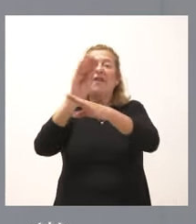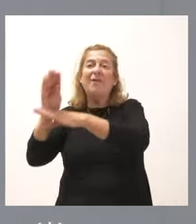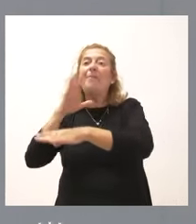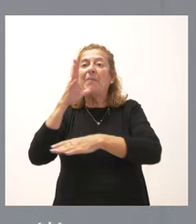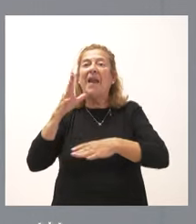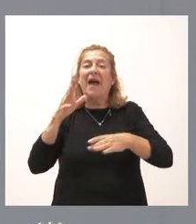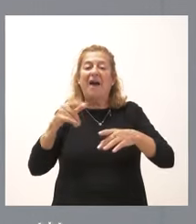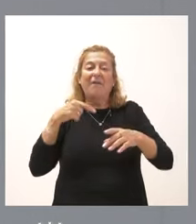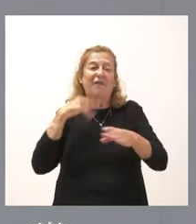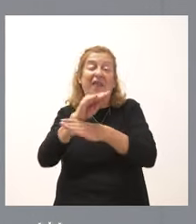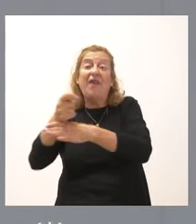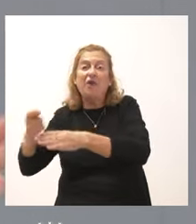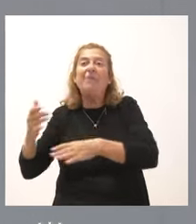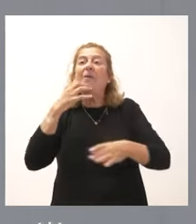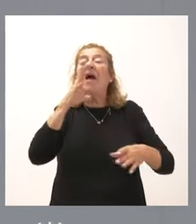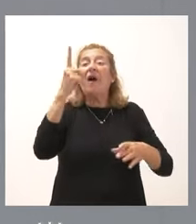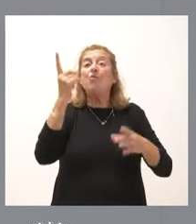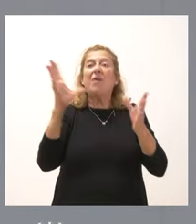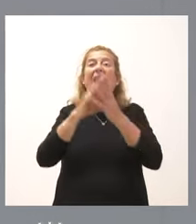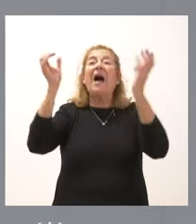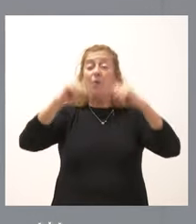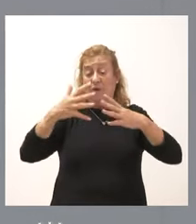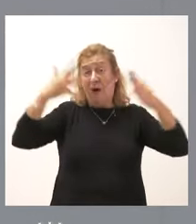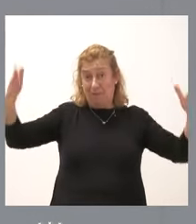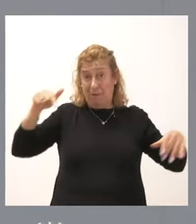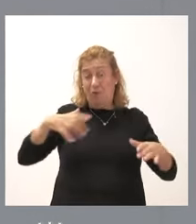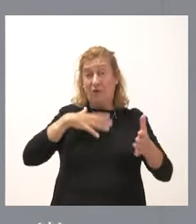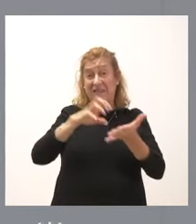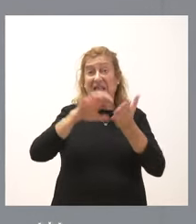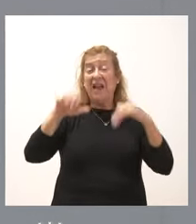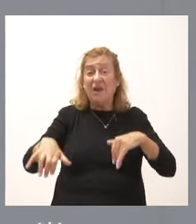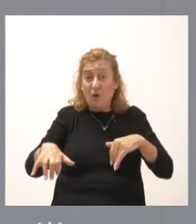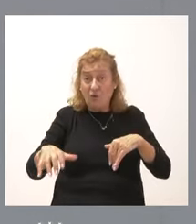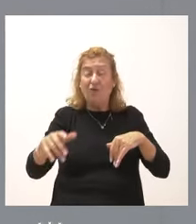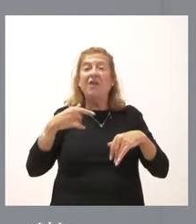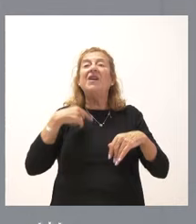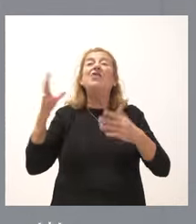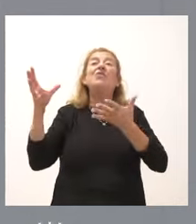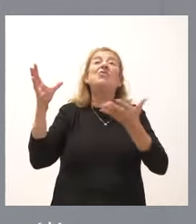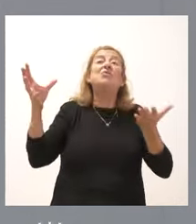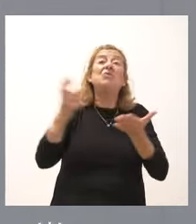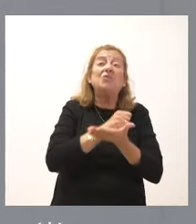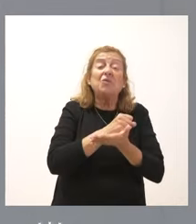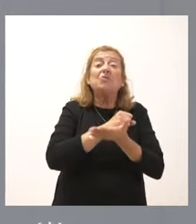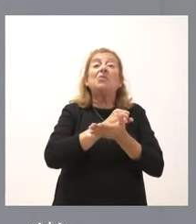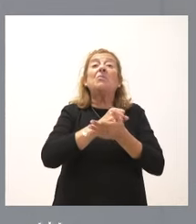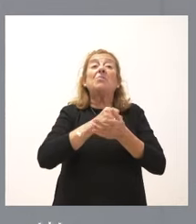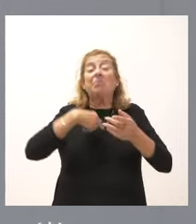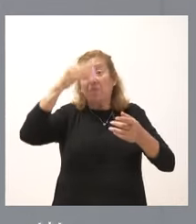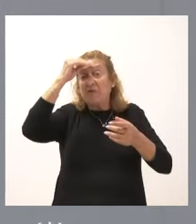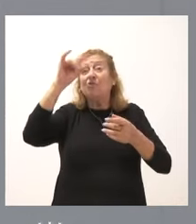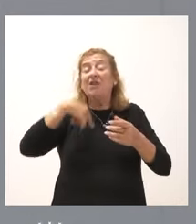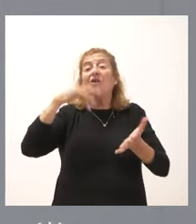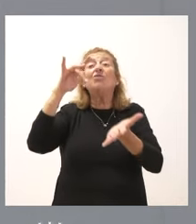esa infrafinanciación. Como existe un acuerdo amplio en Castilla y León, y en eso estábamos de acuerdo todos los grupos políticos de Castilla y está infrafinanciada, pues damos por hecho de que nos